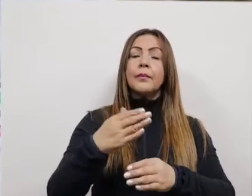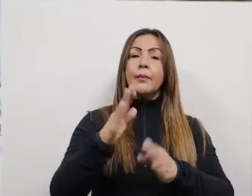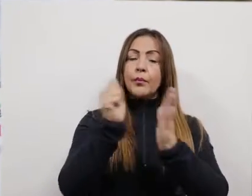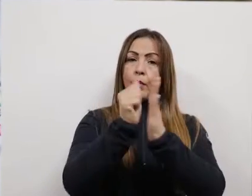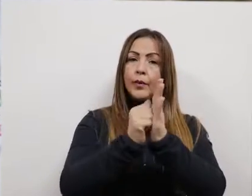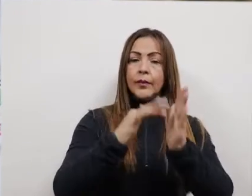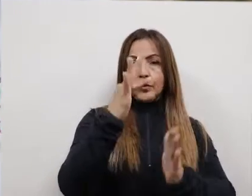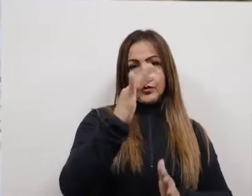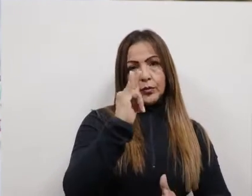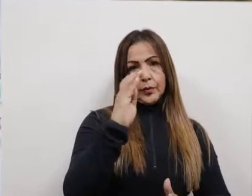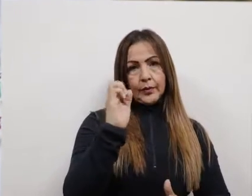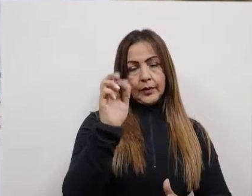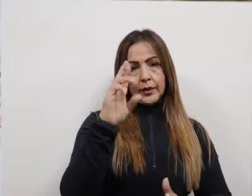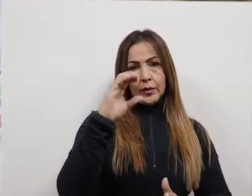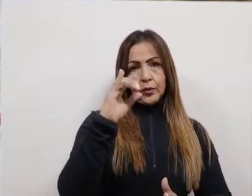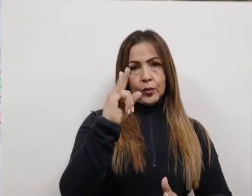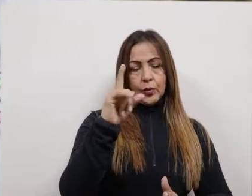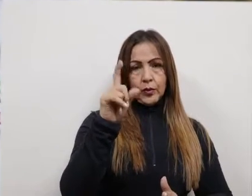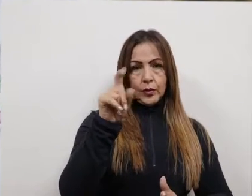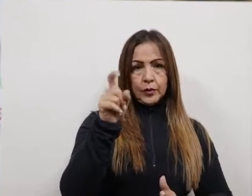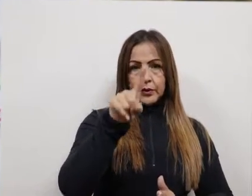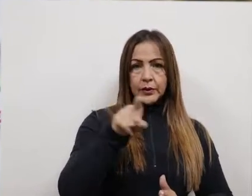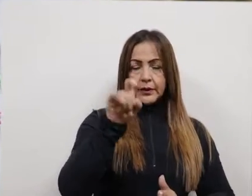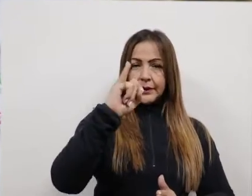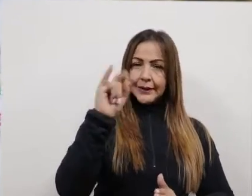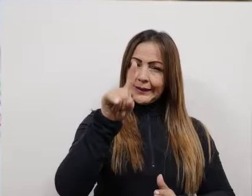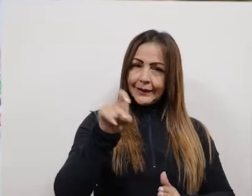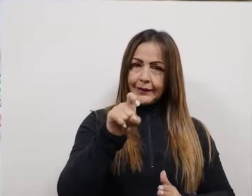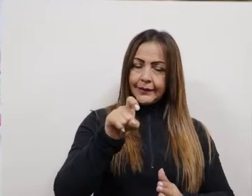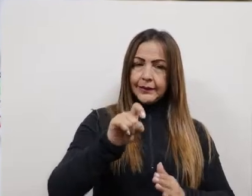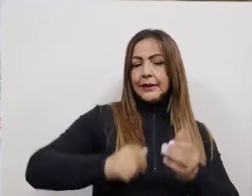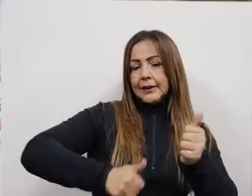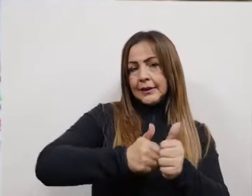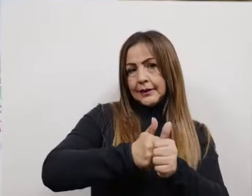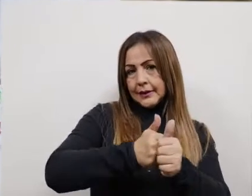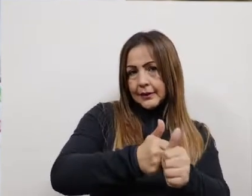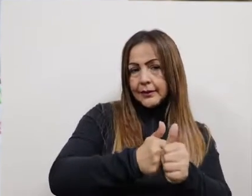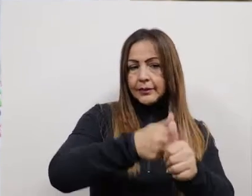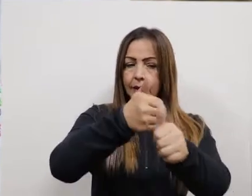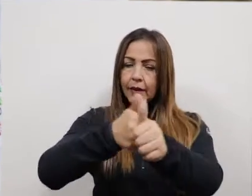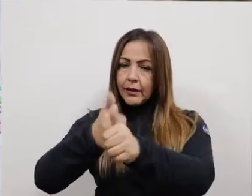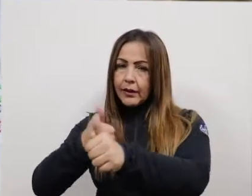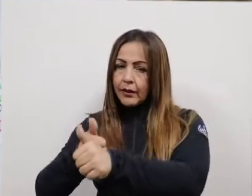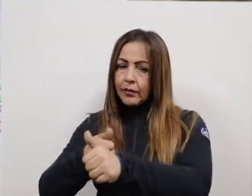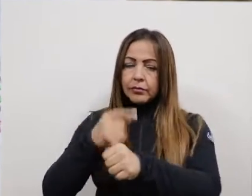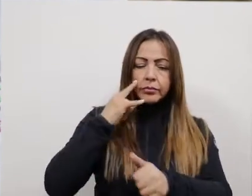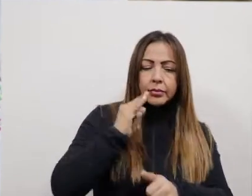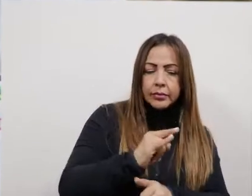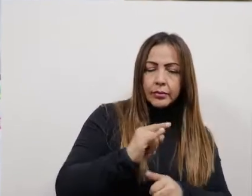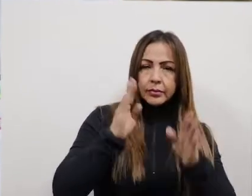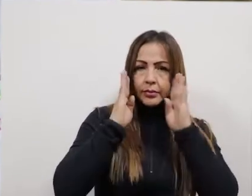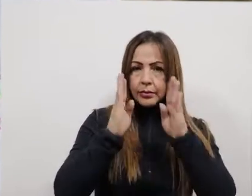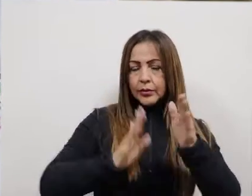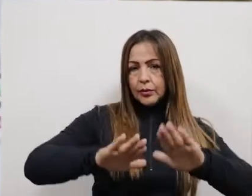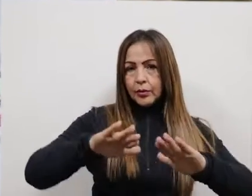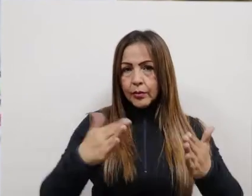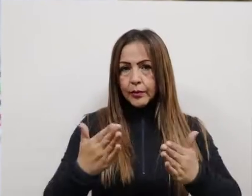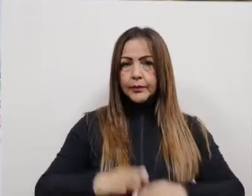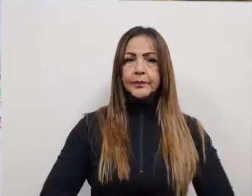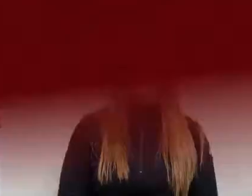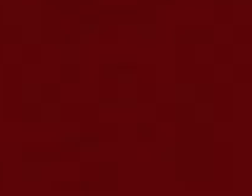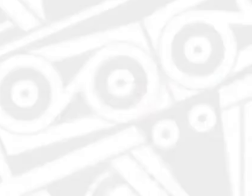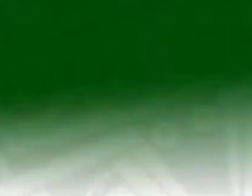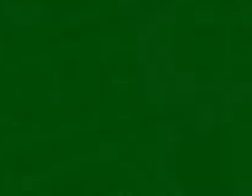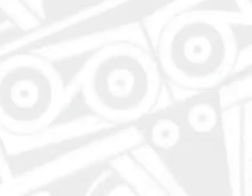personas y con el programa de tuberculosis se incorporaron 21 pacientes realizando seguimiento y la solicitud de su